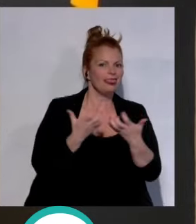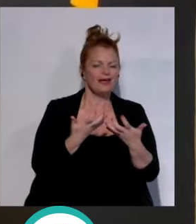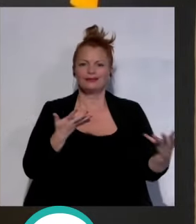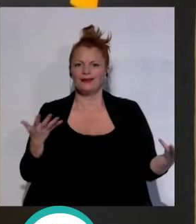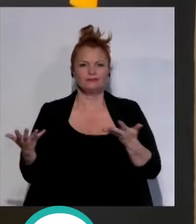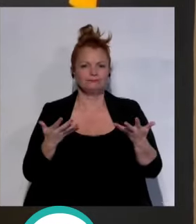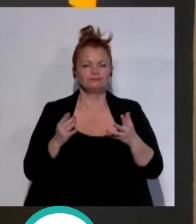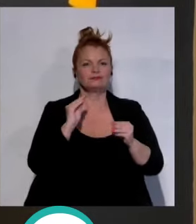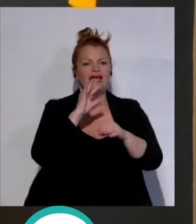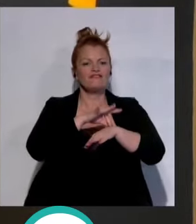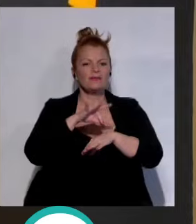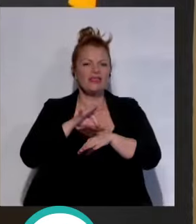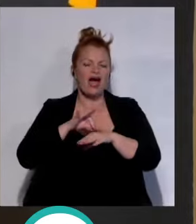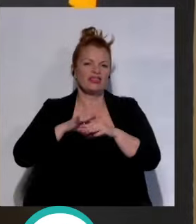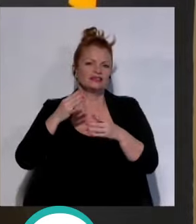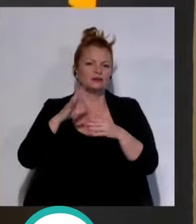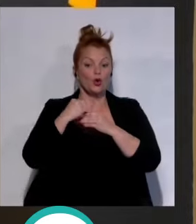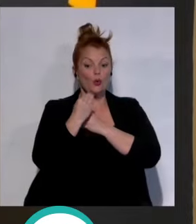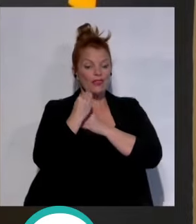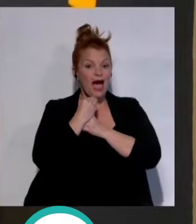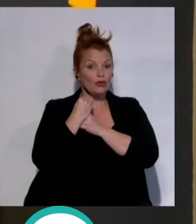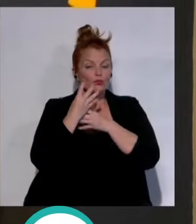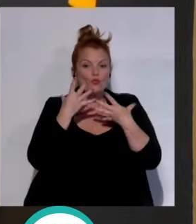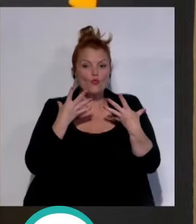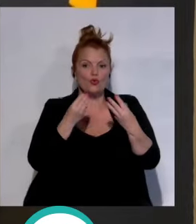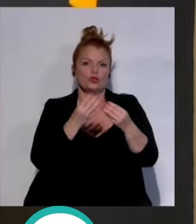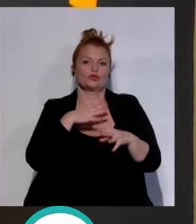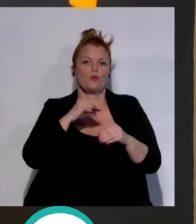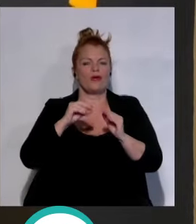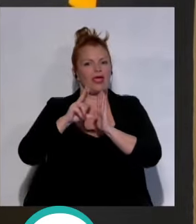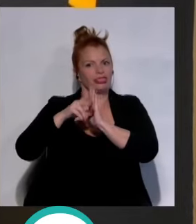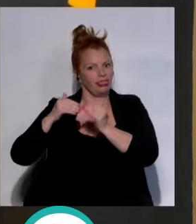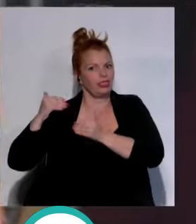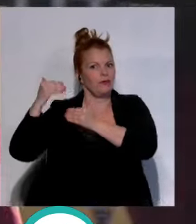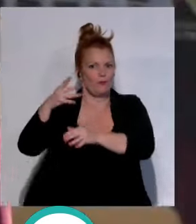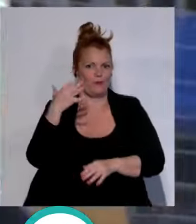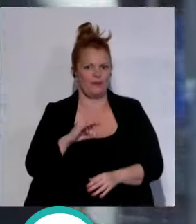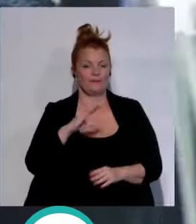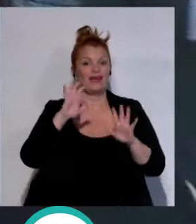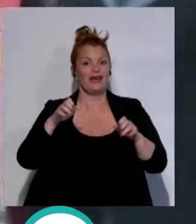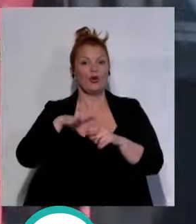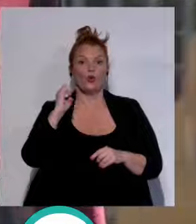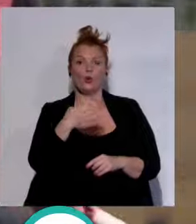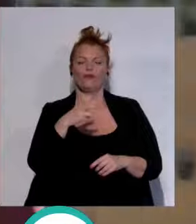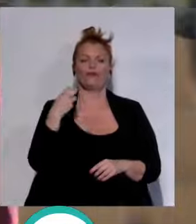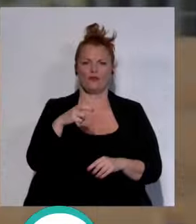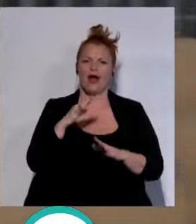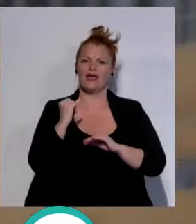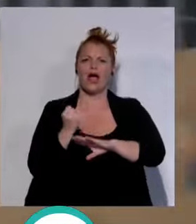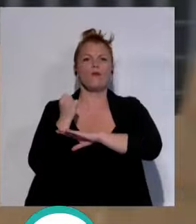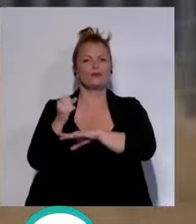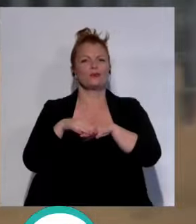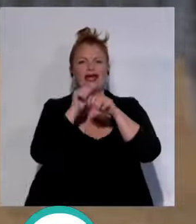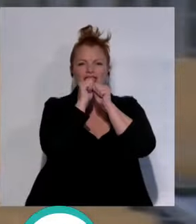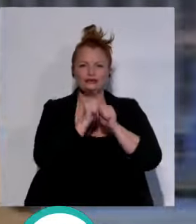enfermedades que puedan venir que si nos cuidamos mucho pues seguramente se puedan retrasar. El Cádiz Club de Fútbol ha sumado apoyo para la